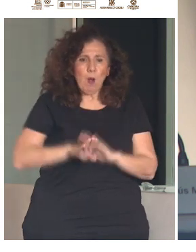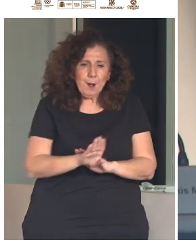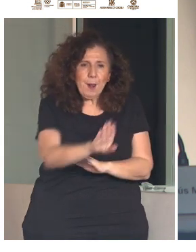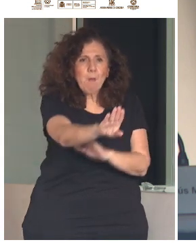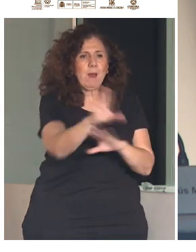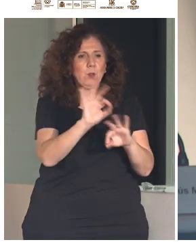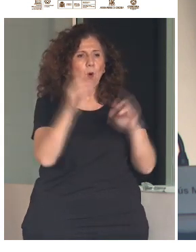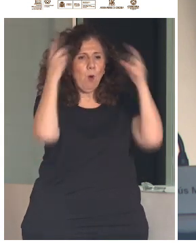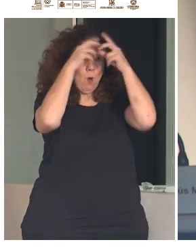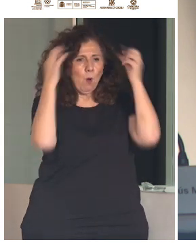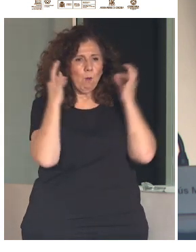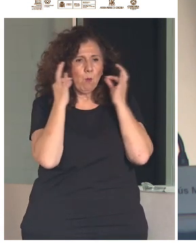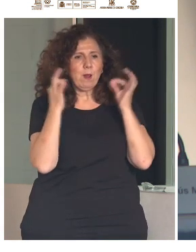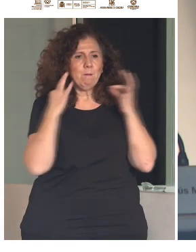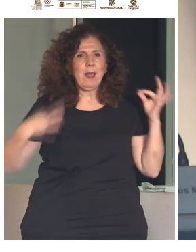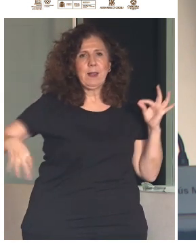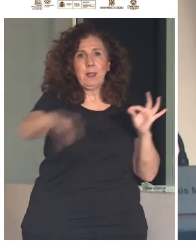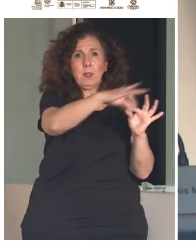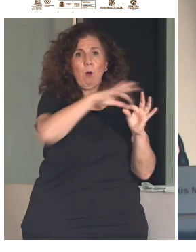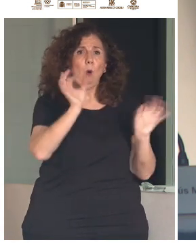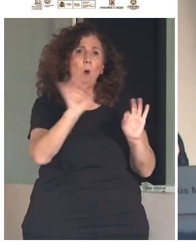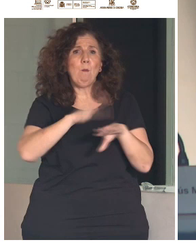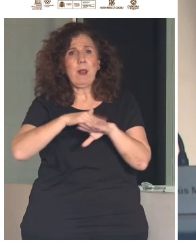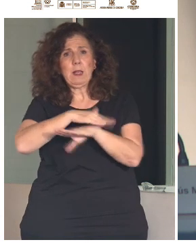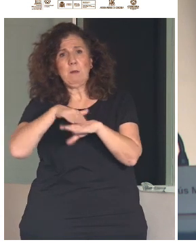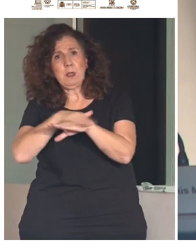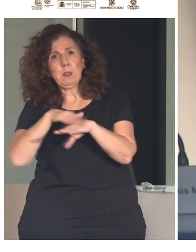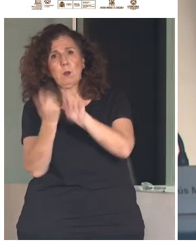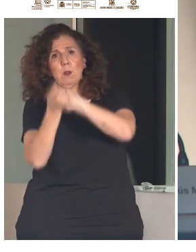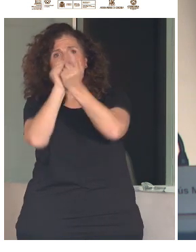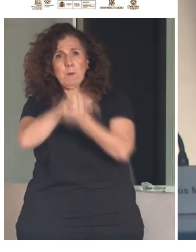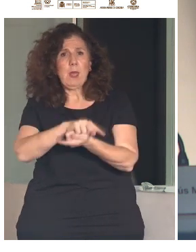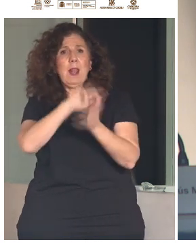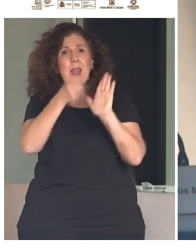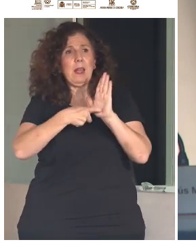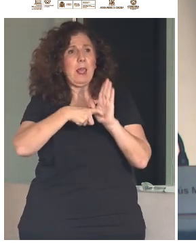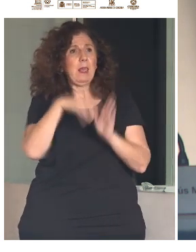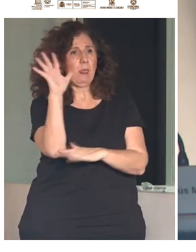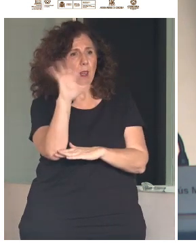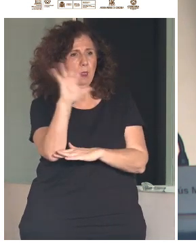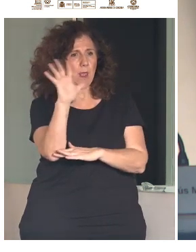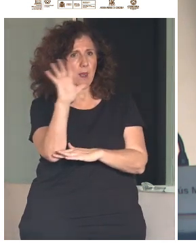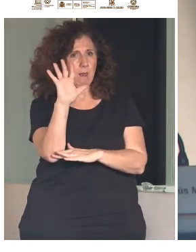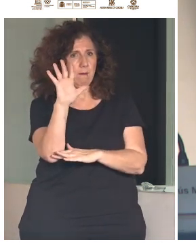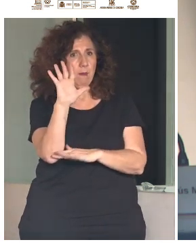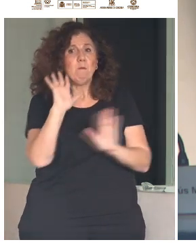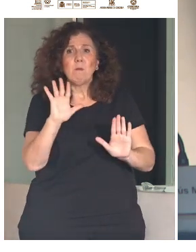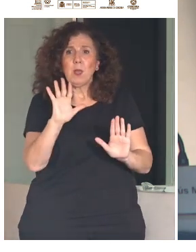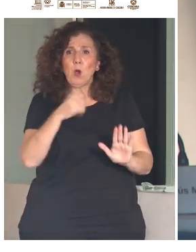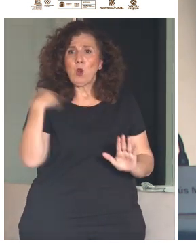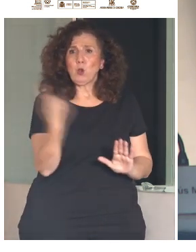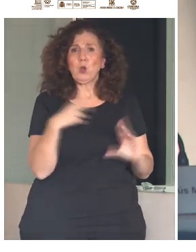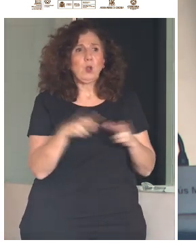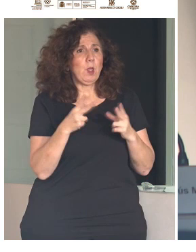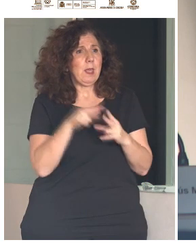ministro o ministra de turno cambiara, por ejemplo, la ley del cine. Pero como sociedad del siglo XXI no nos